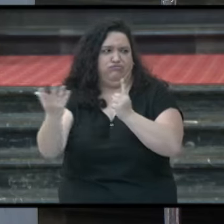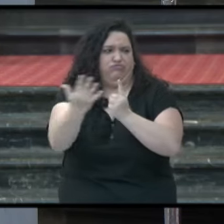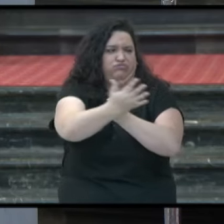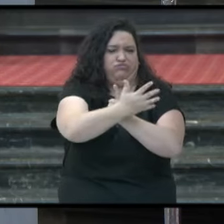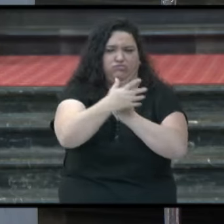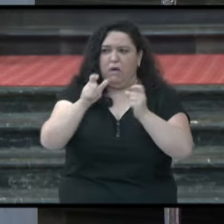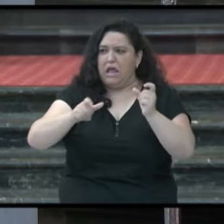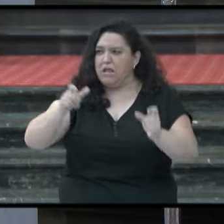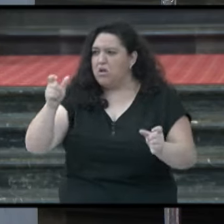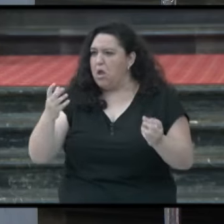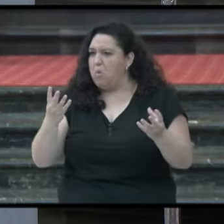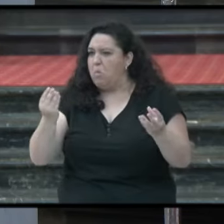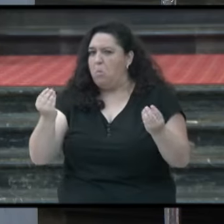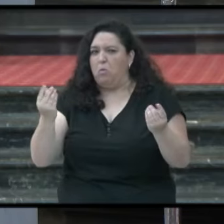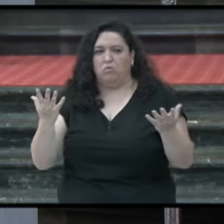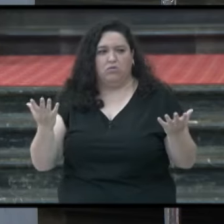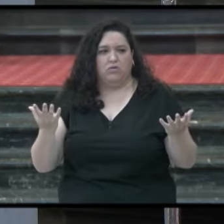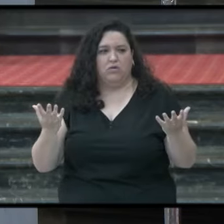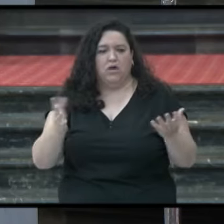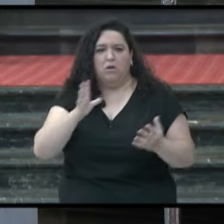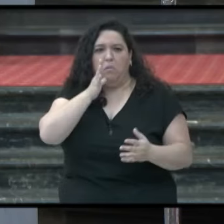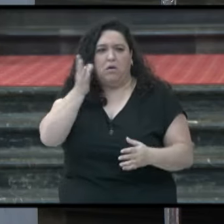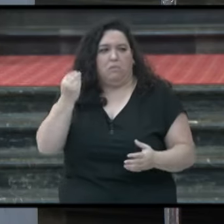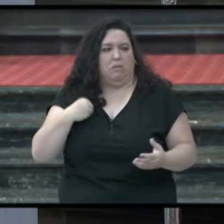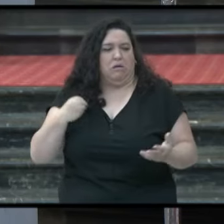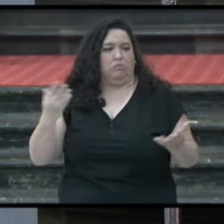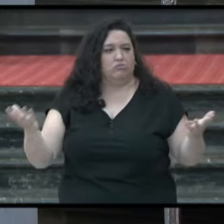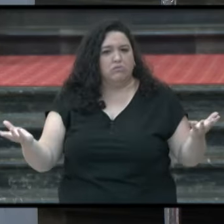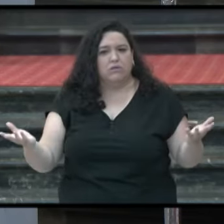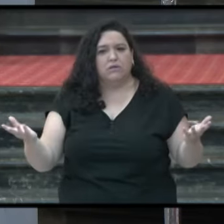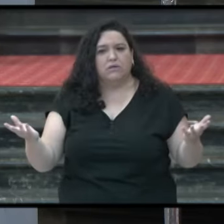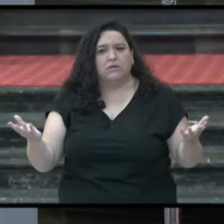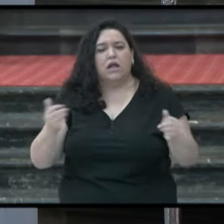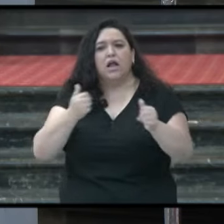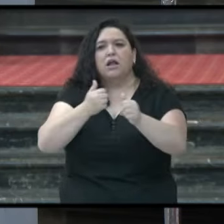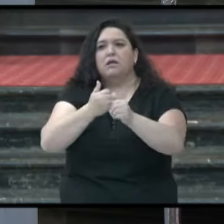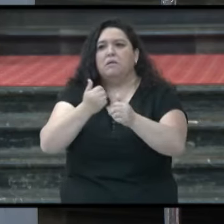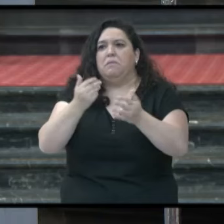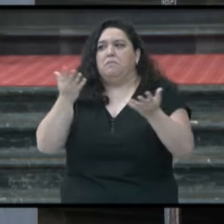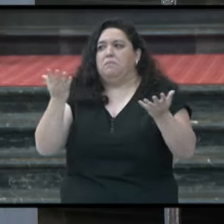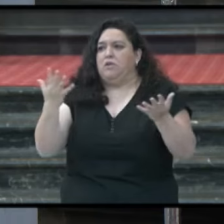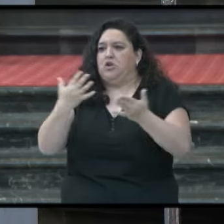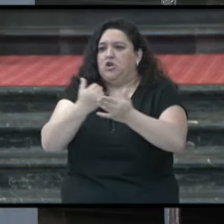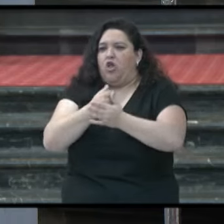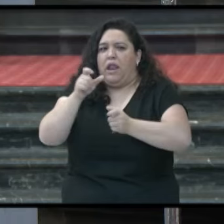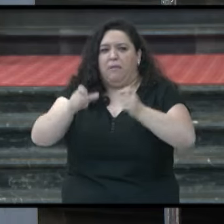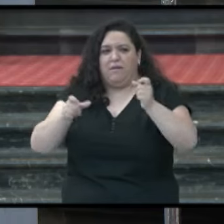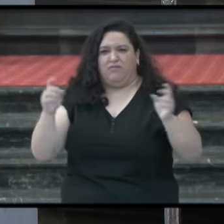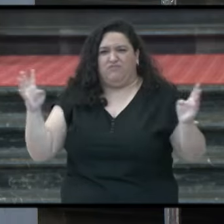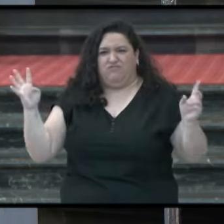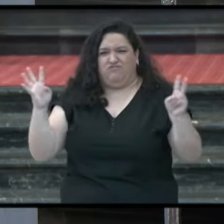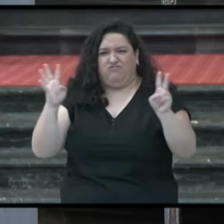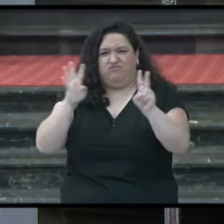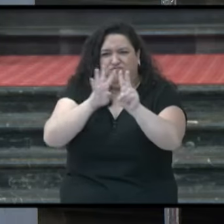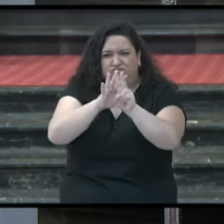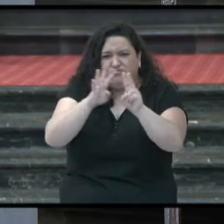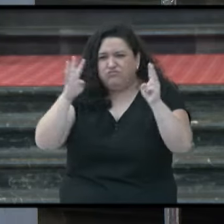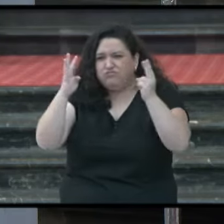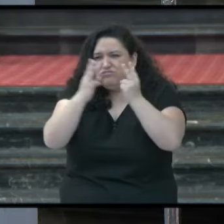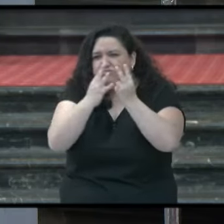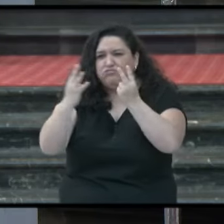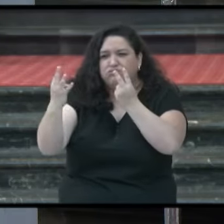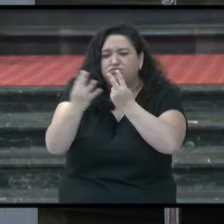por todo el mundo. Y le dijeron los discípulos, pero si todo el mundo está aquí apretando y tocando,